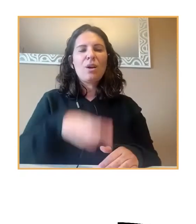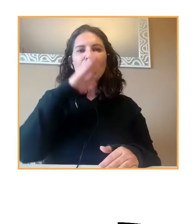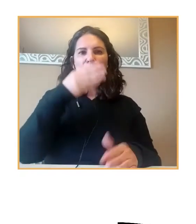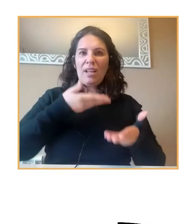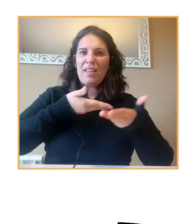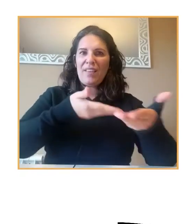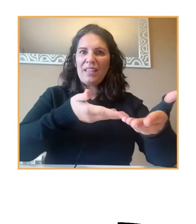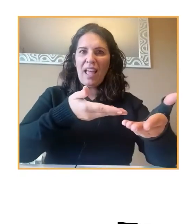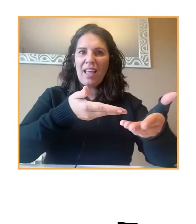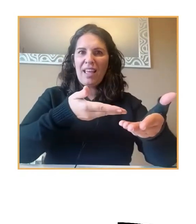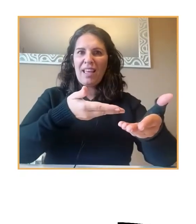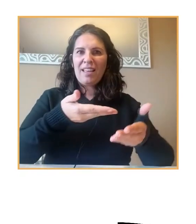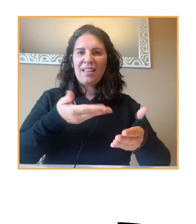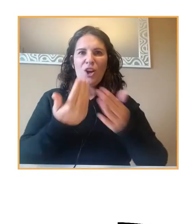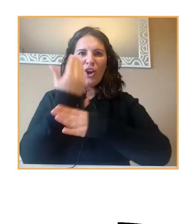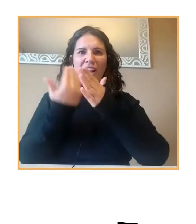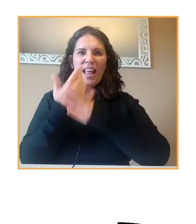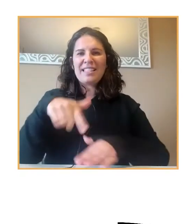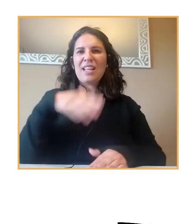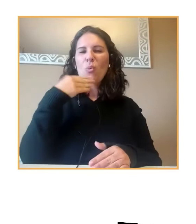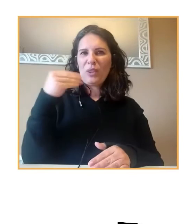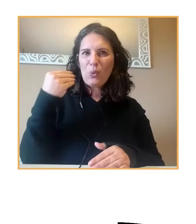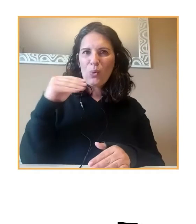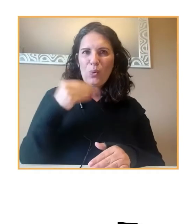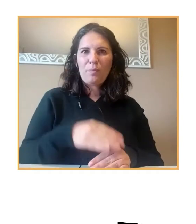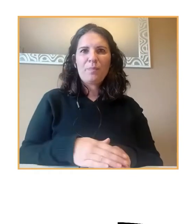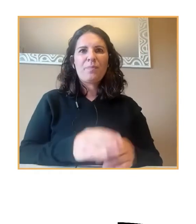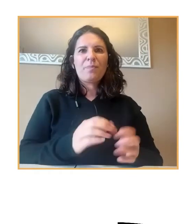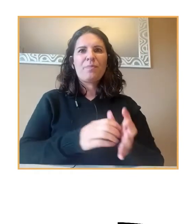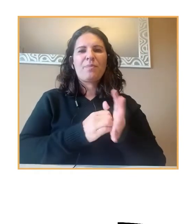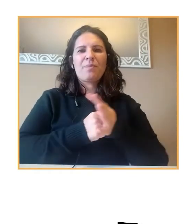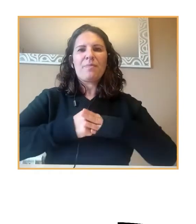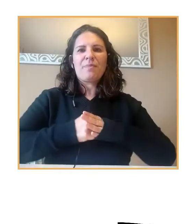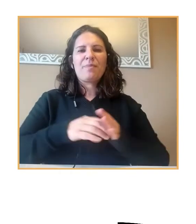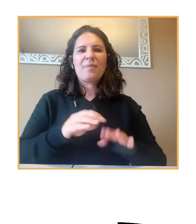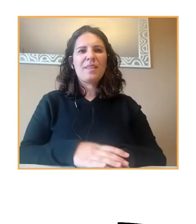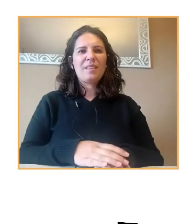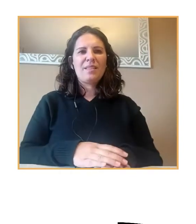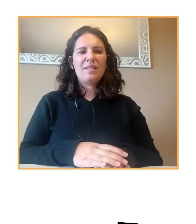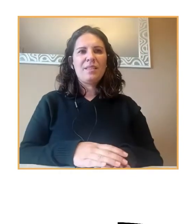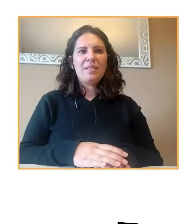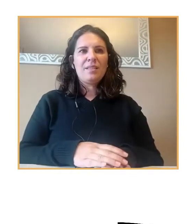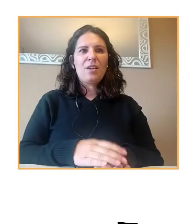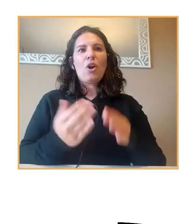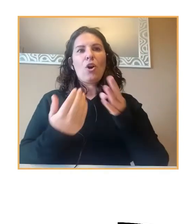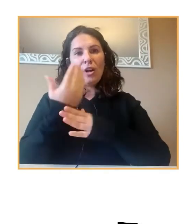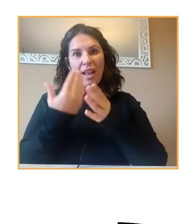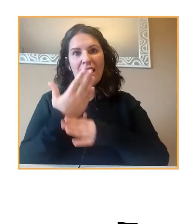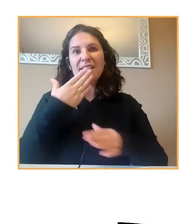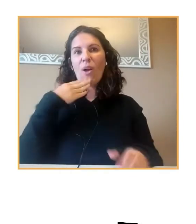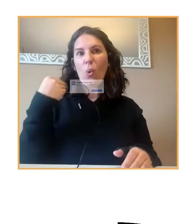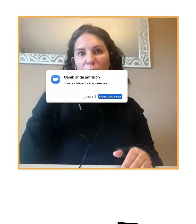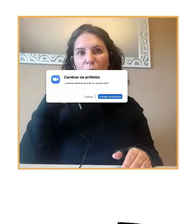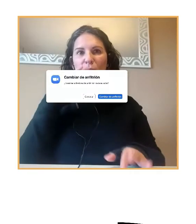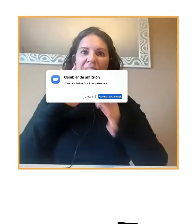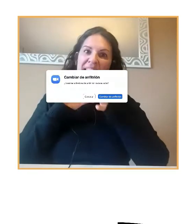a esta jornada de la juventud relacionada con la con el coronavirus y concretamente en esta